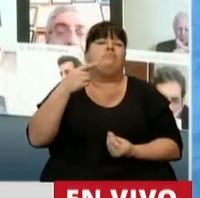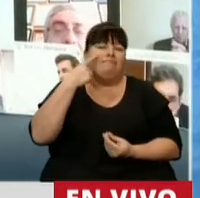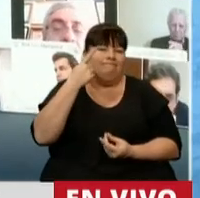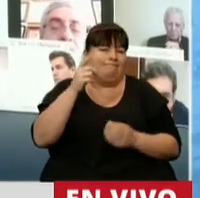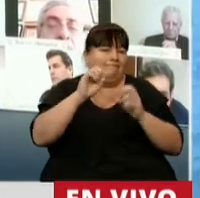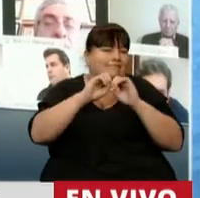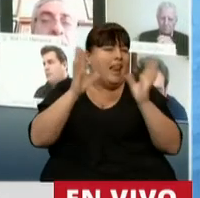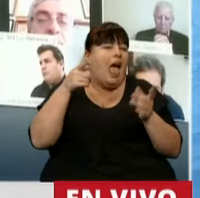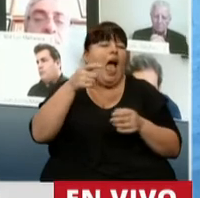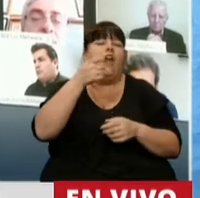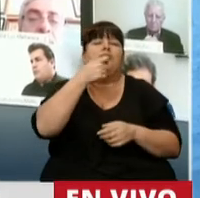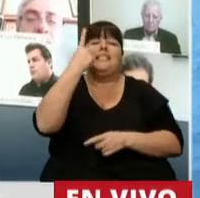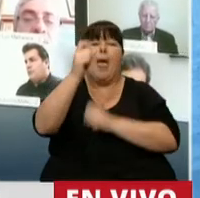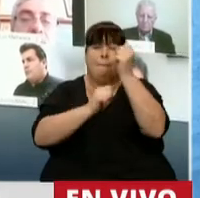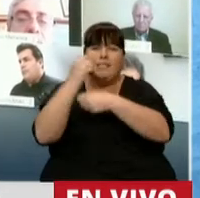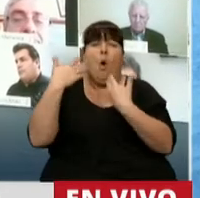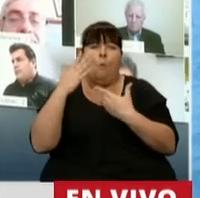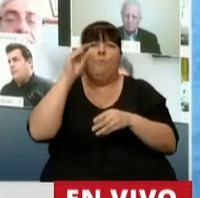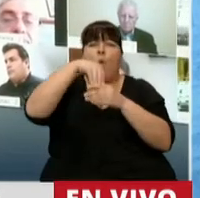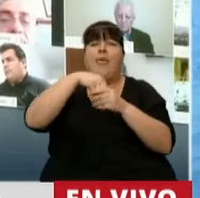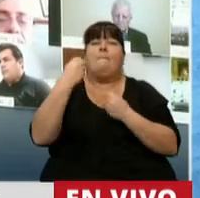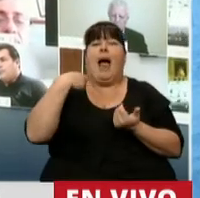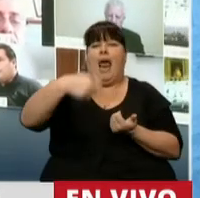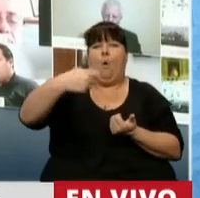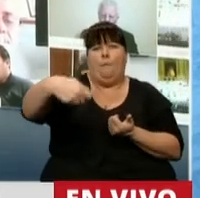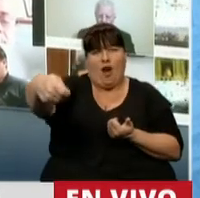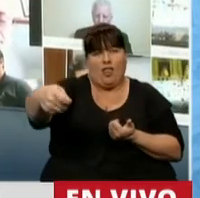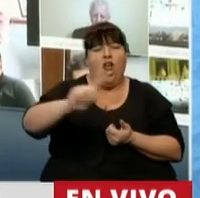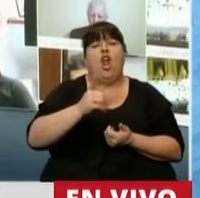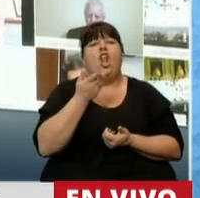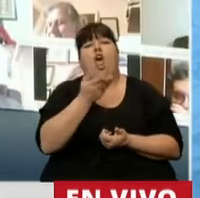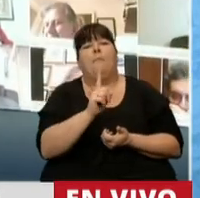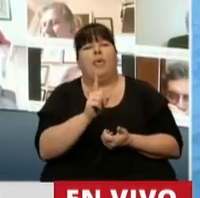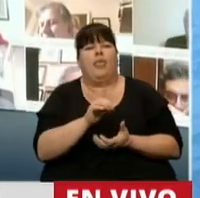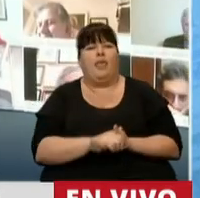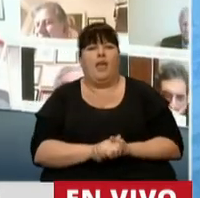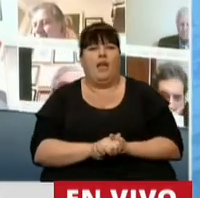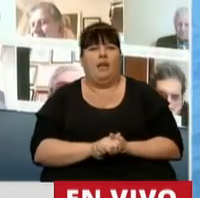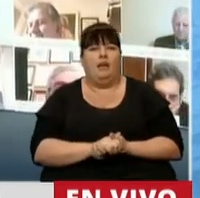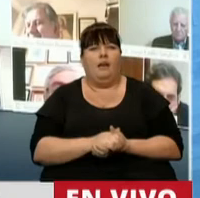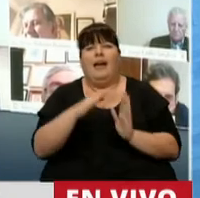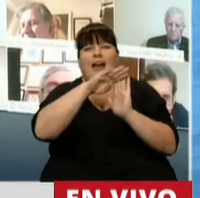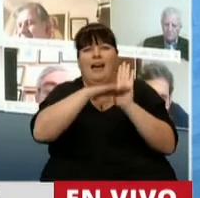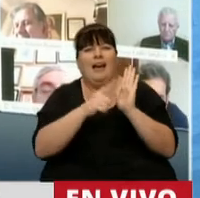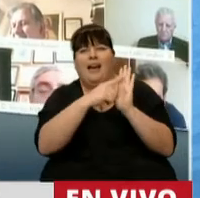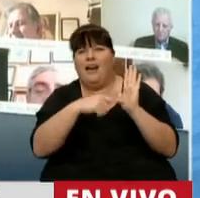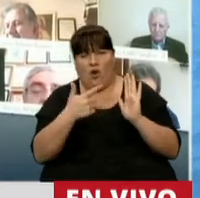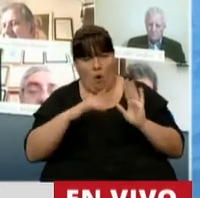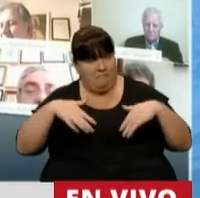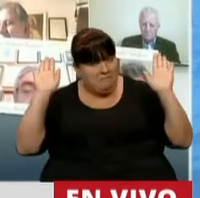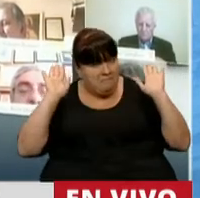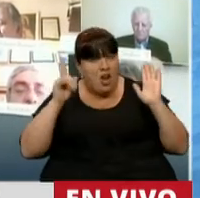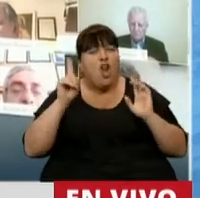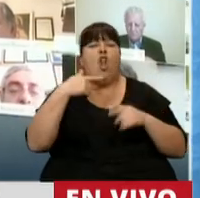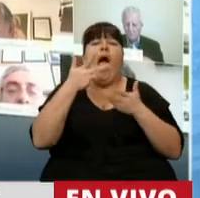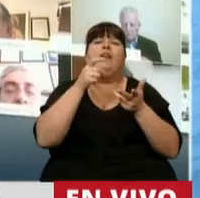claramente que una empresa puede ingresar a la moratoria y no se le pide ningún requisito, es decir, acá